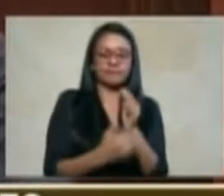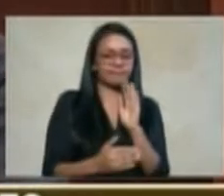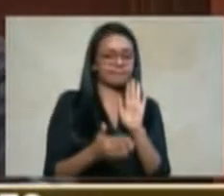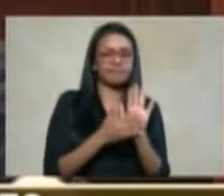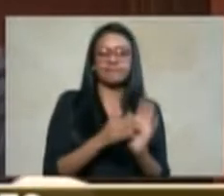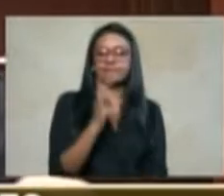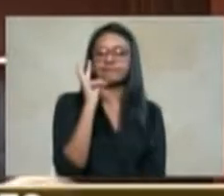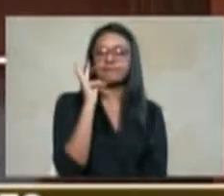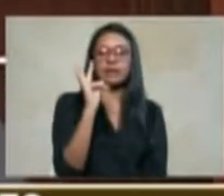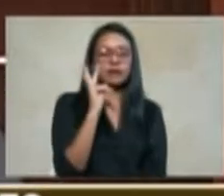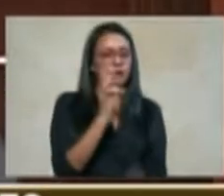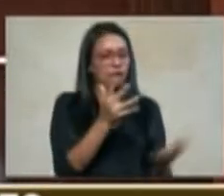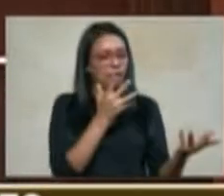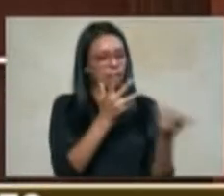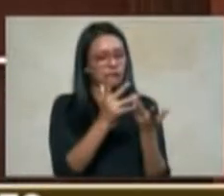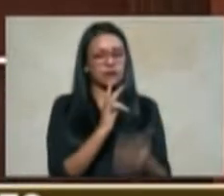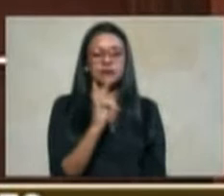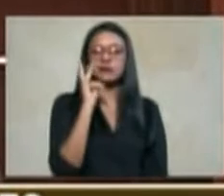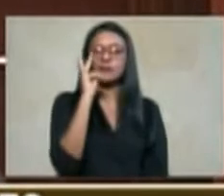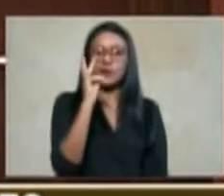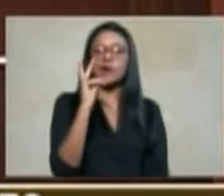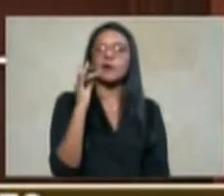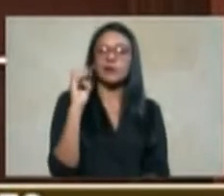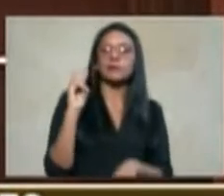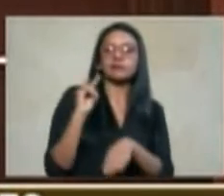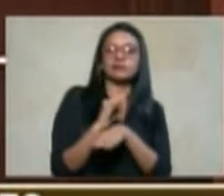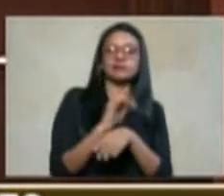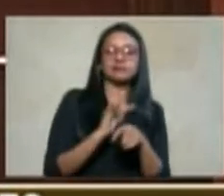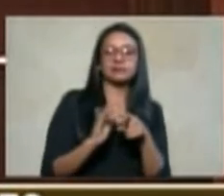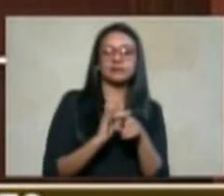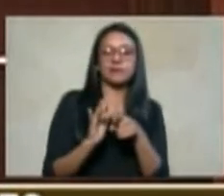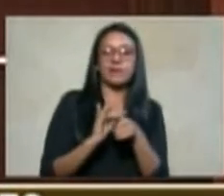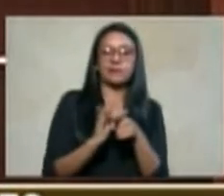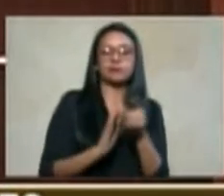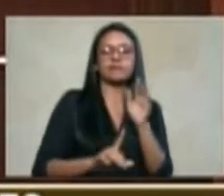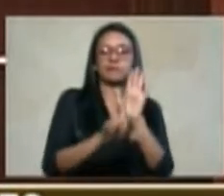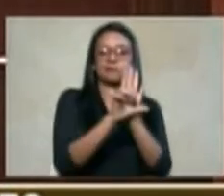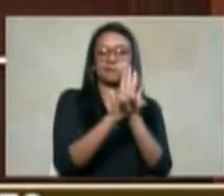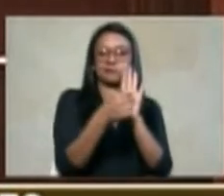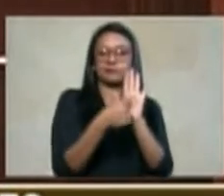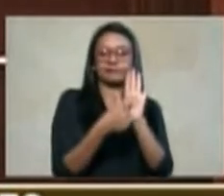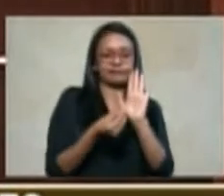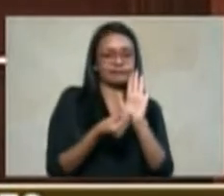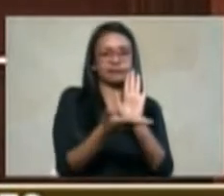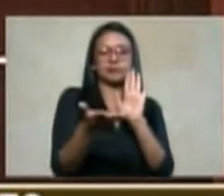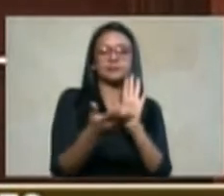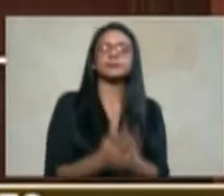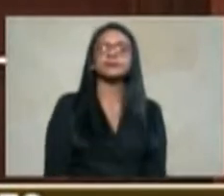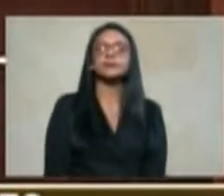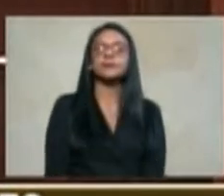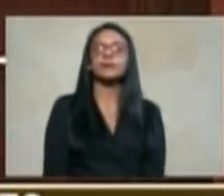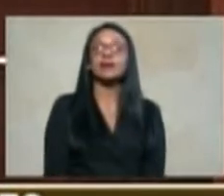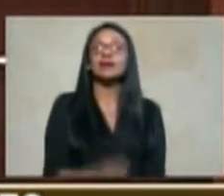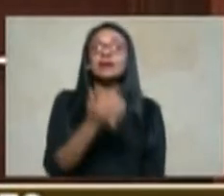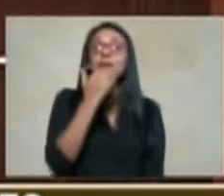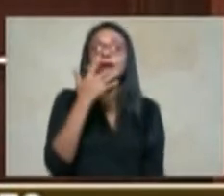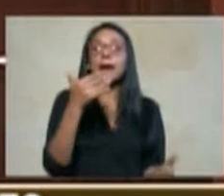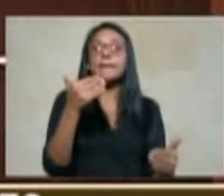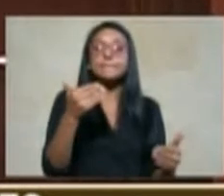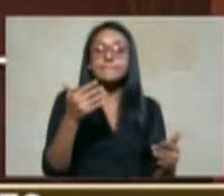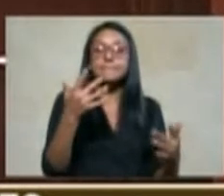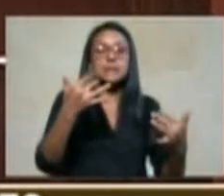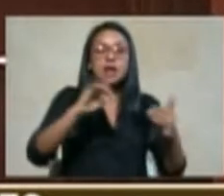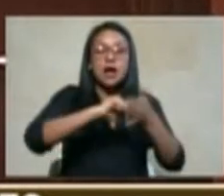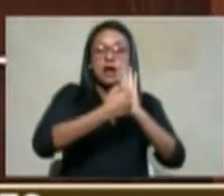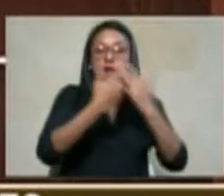intervención del instrumento legal si se plasmara esto en una estadística más sencilla